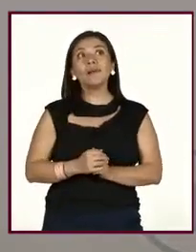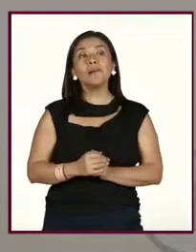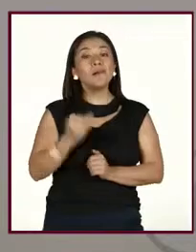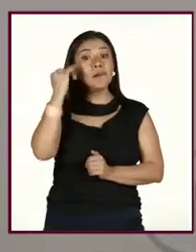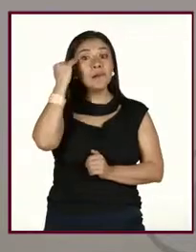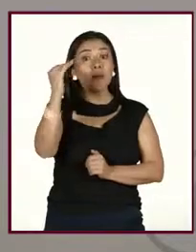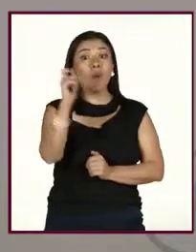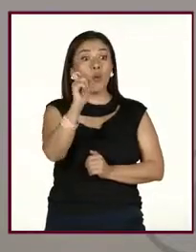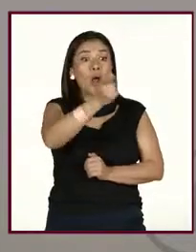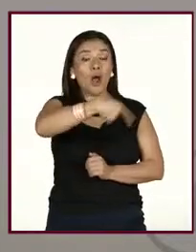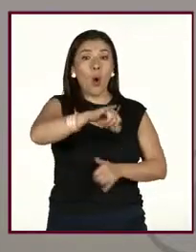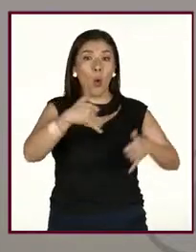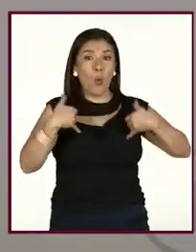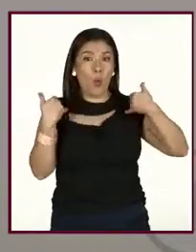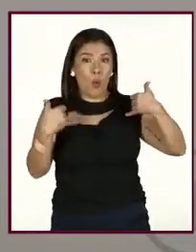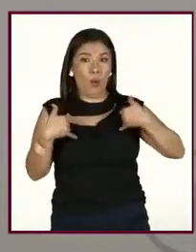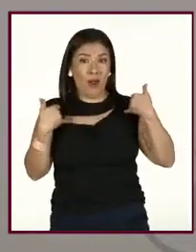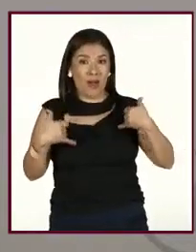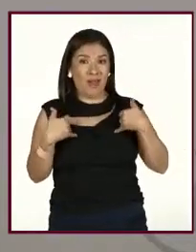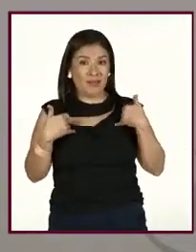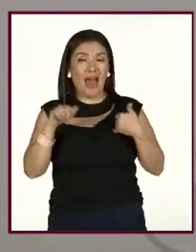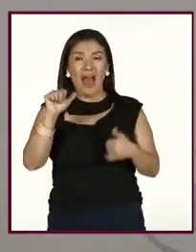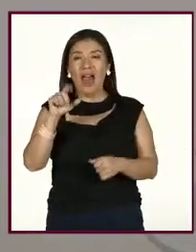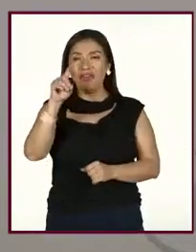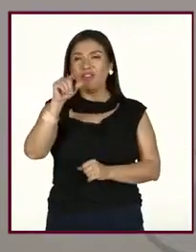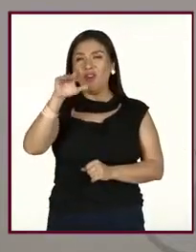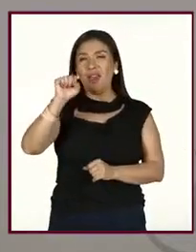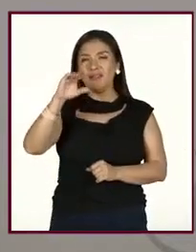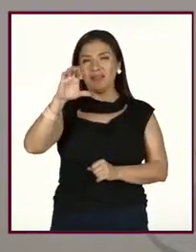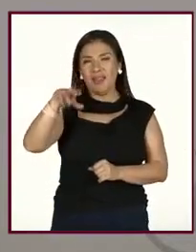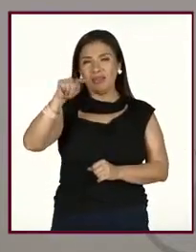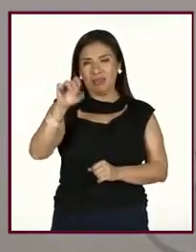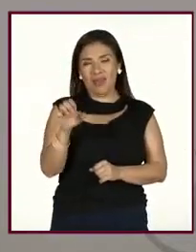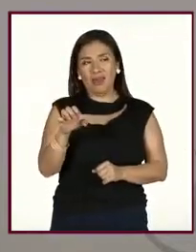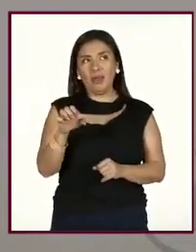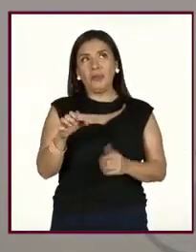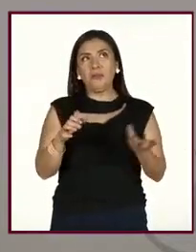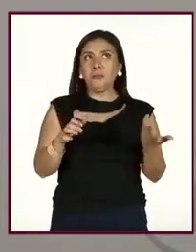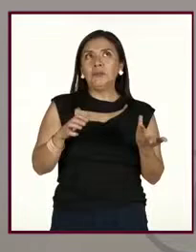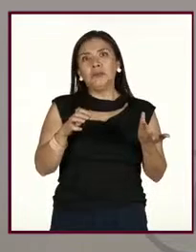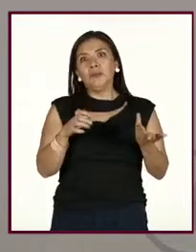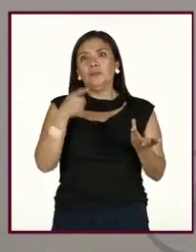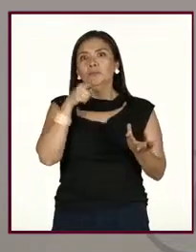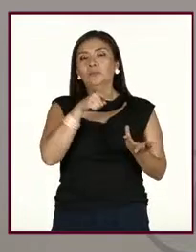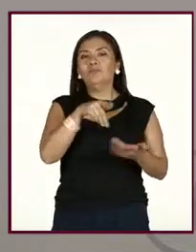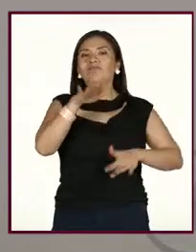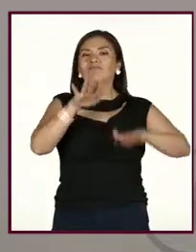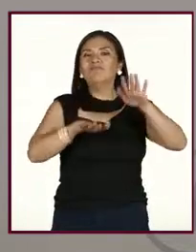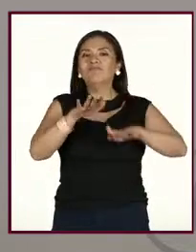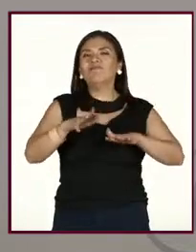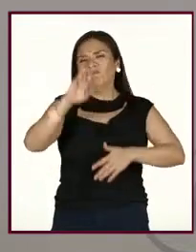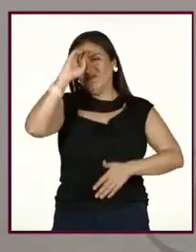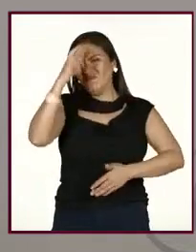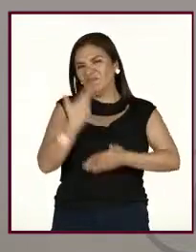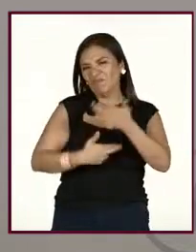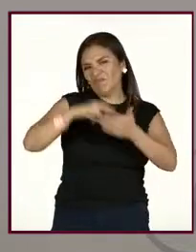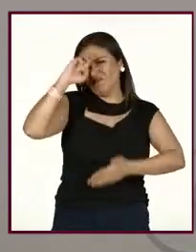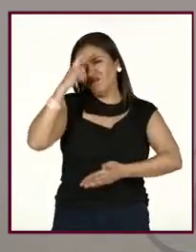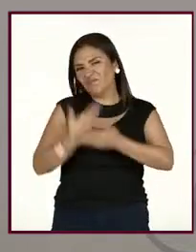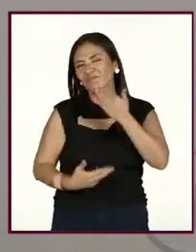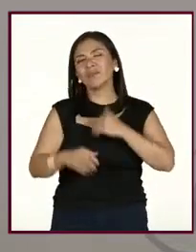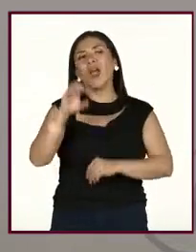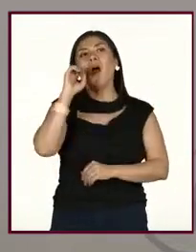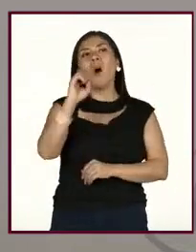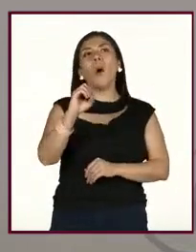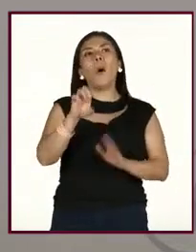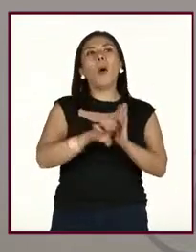la adolescencia, muchas veces hay esta falta de límites. O muchas veces, por ejemplo,